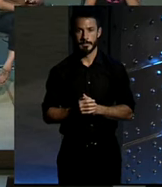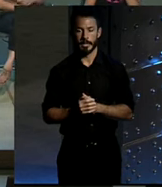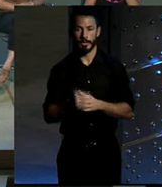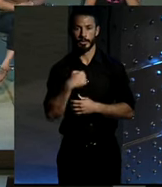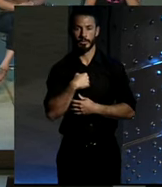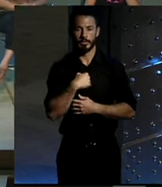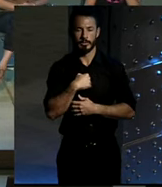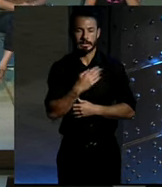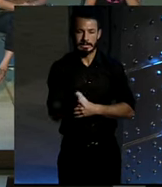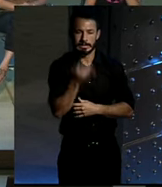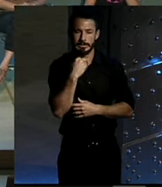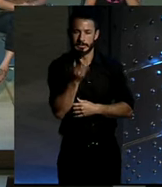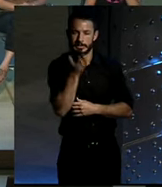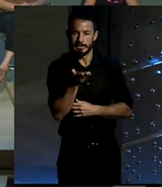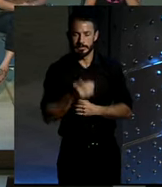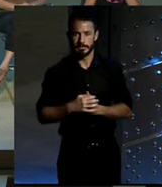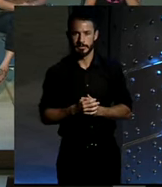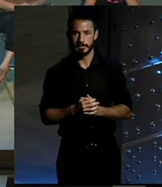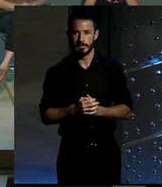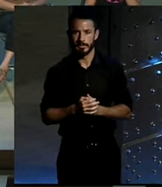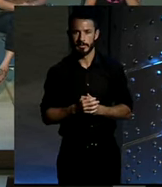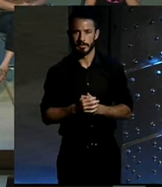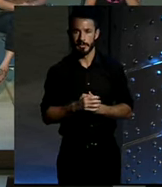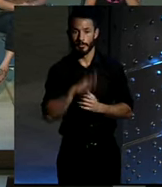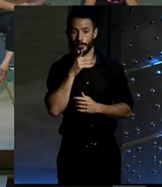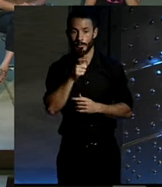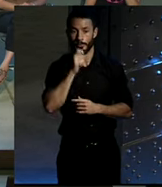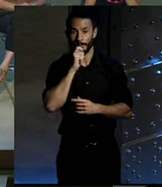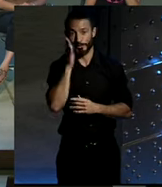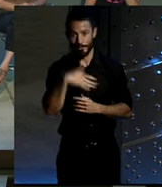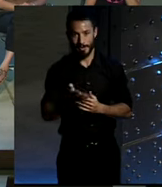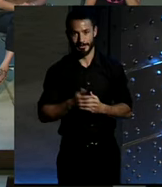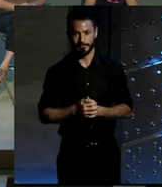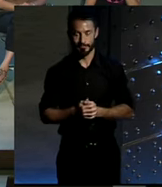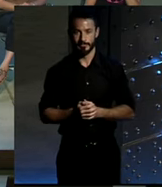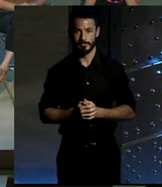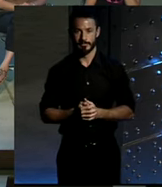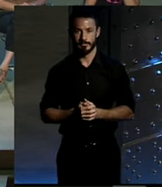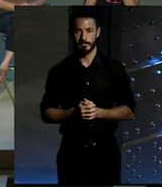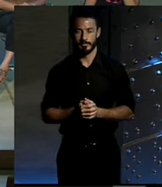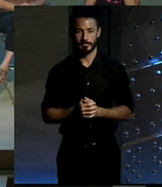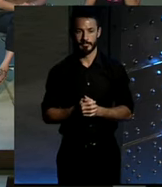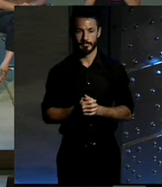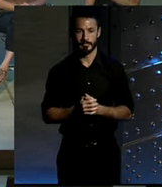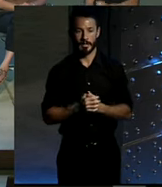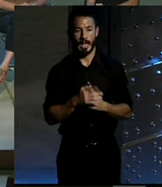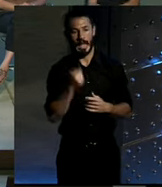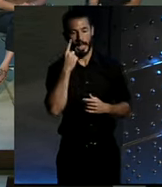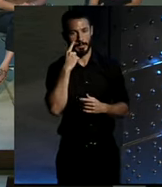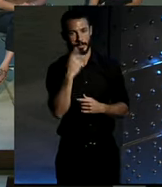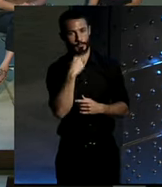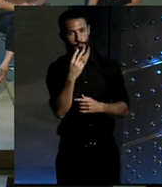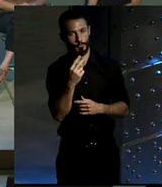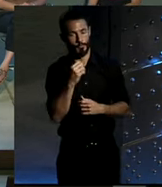¿Un poquito más alto? A falta de amplificación técnica, amplifica tus cuerdas vocales.